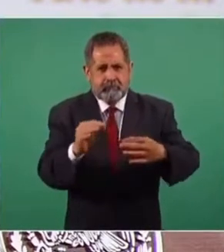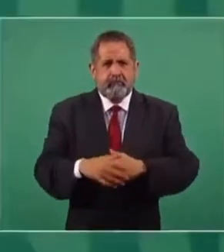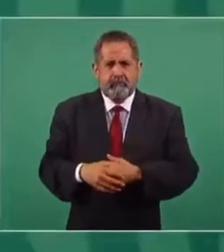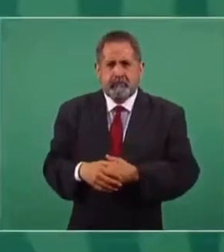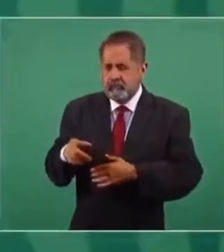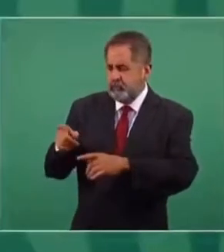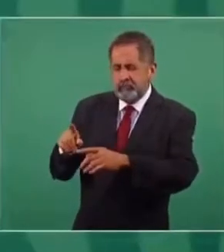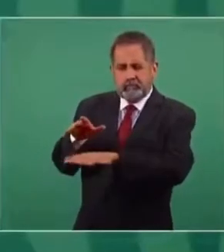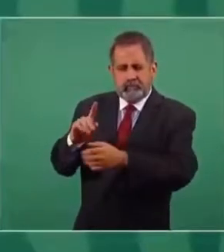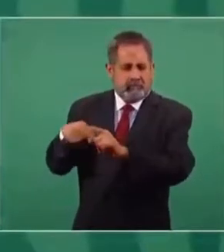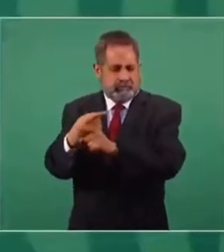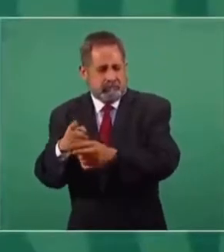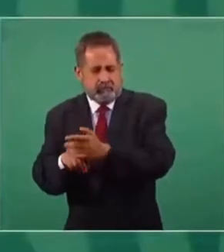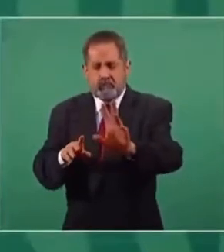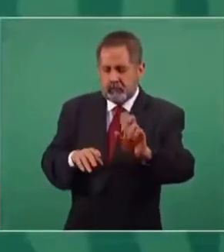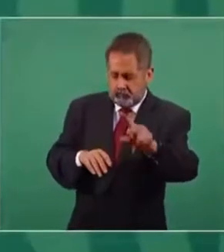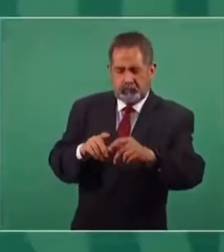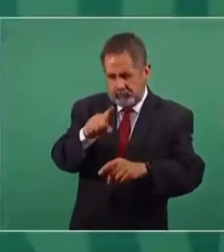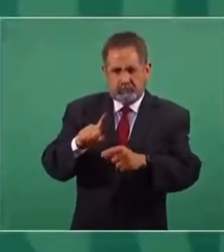violación también? Sí, de violación.